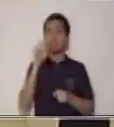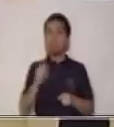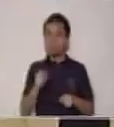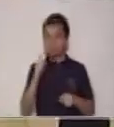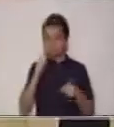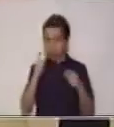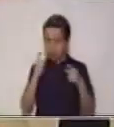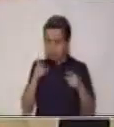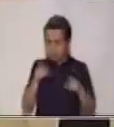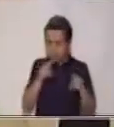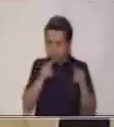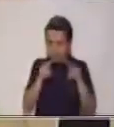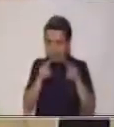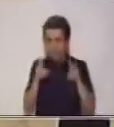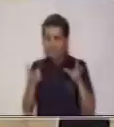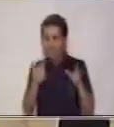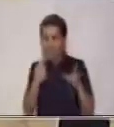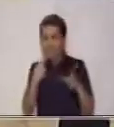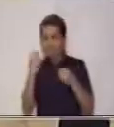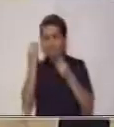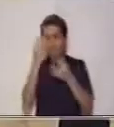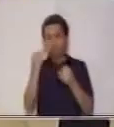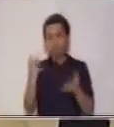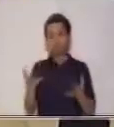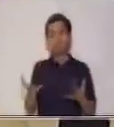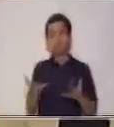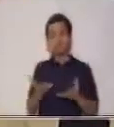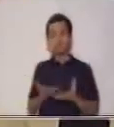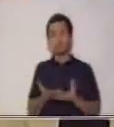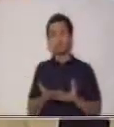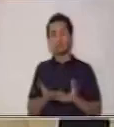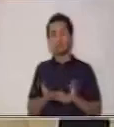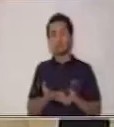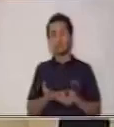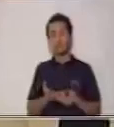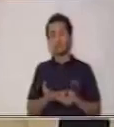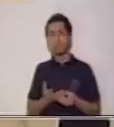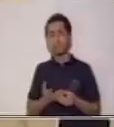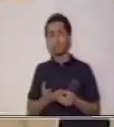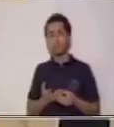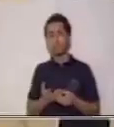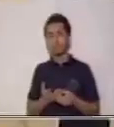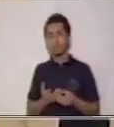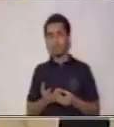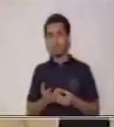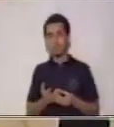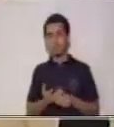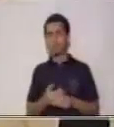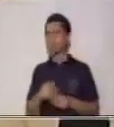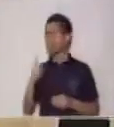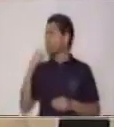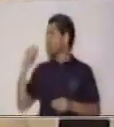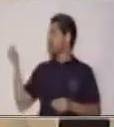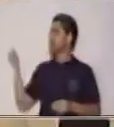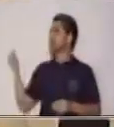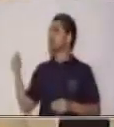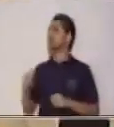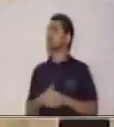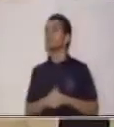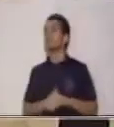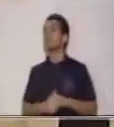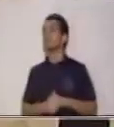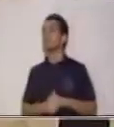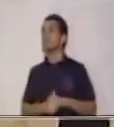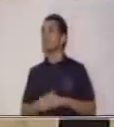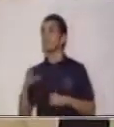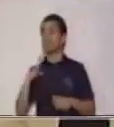fijarte muy bien en el mensaje que quieren transmitirte. Es parte de ello. Acá te presento yo un